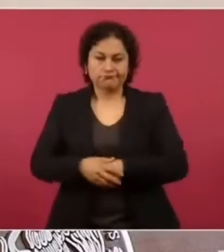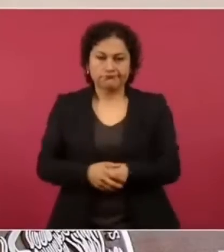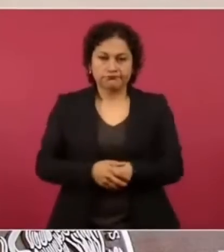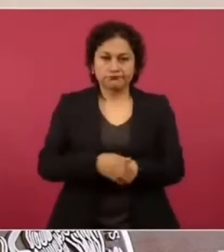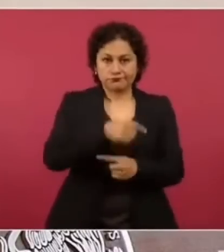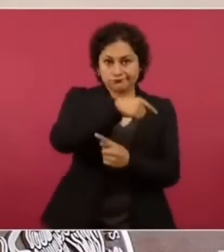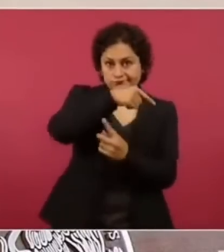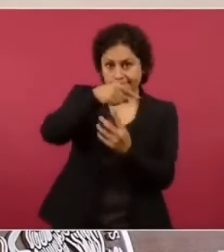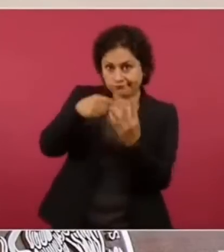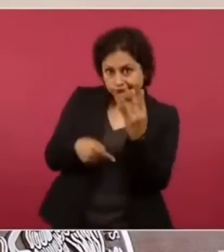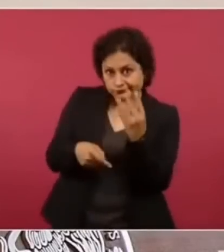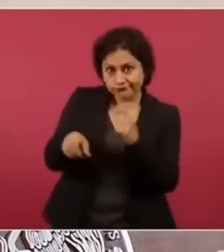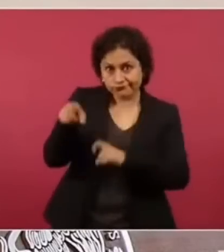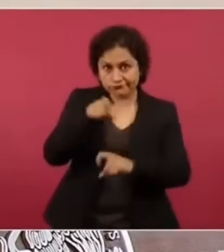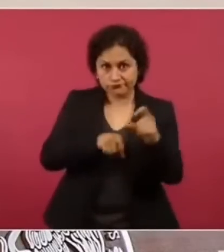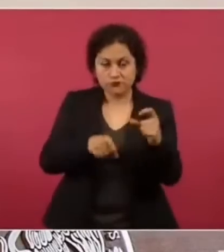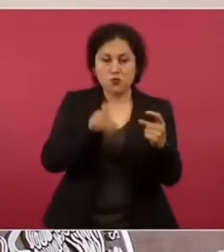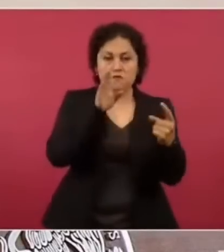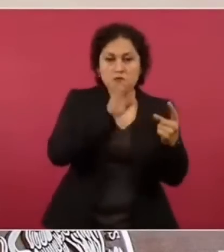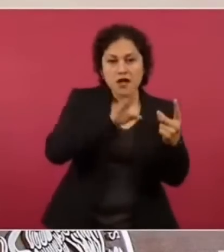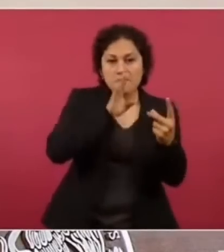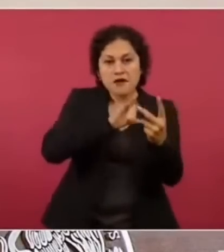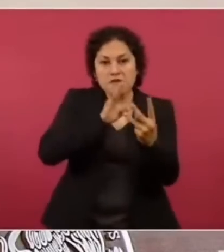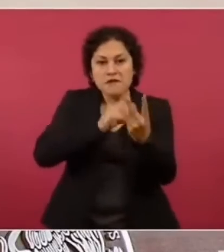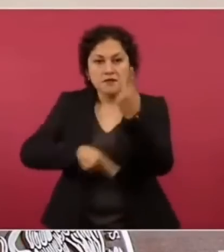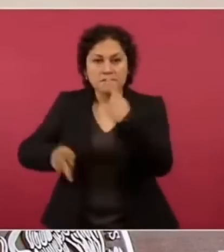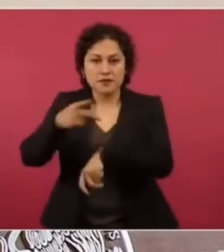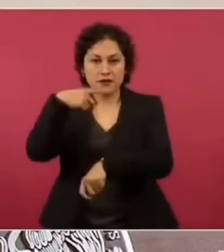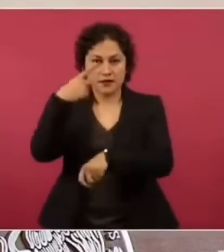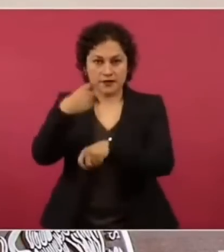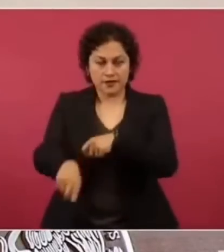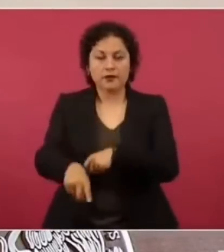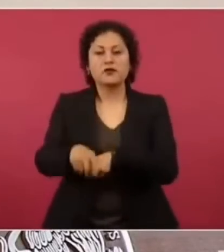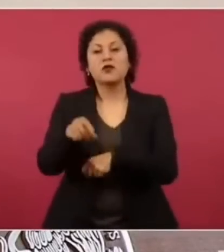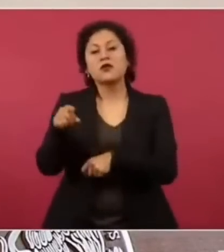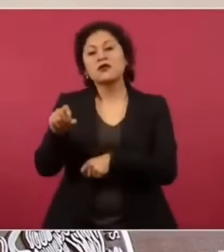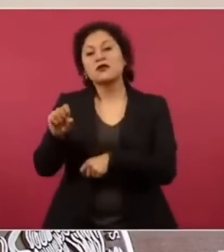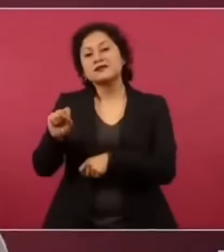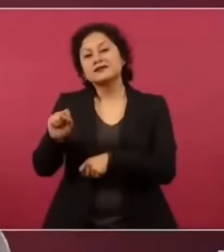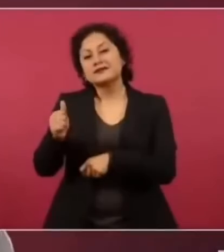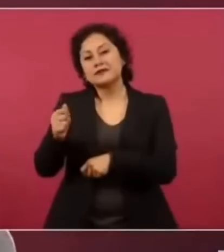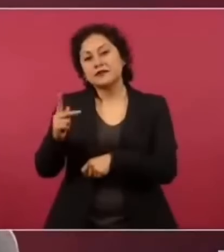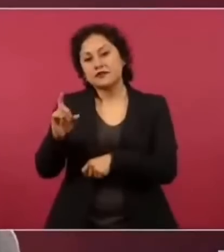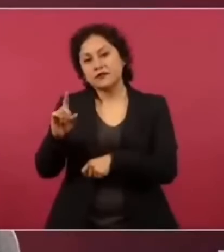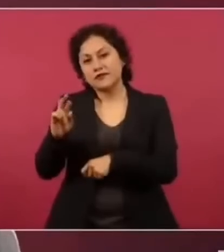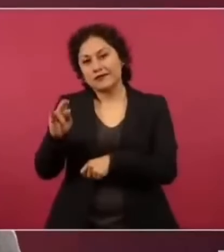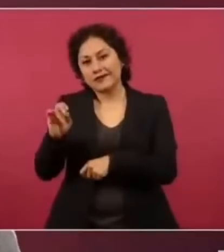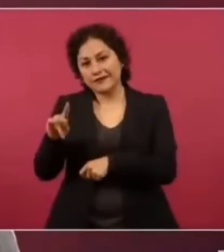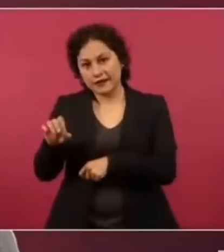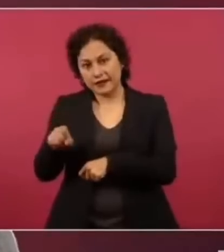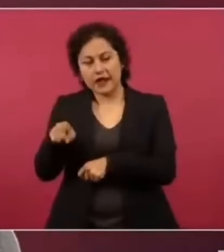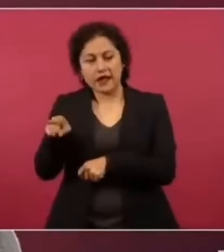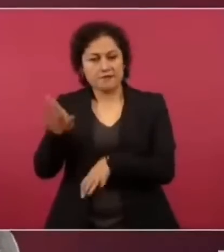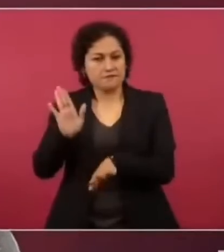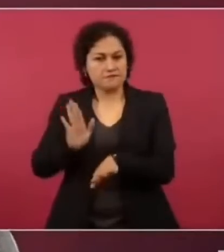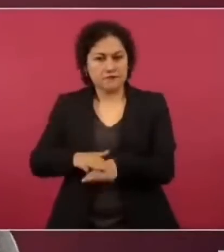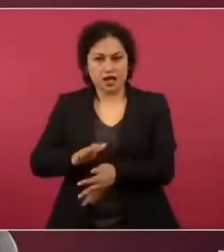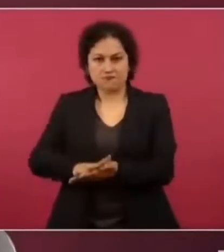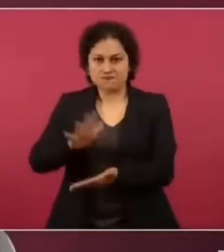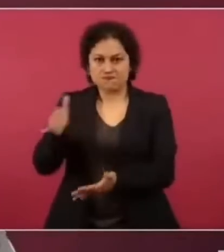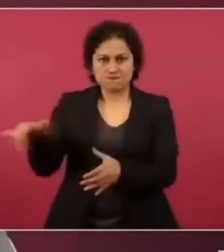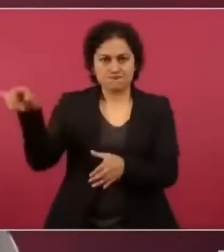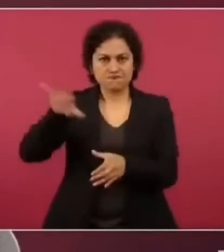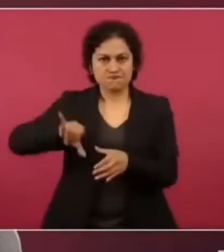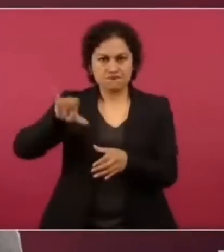bastaran los daños antes descritos, precisamente la pseudofedrina, el principal ingrediente de este cóctel, está